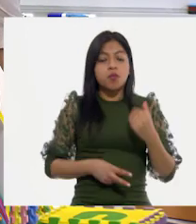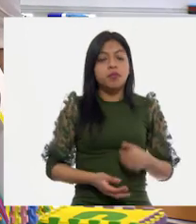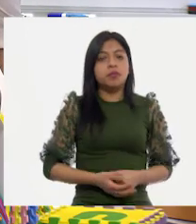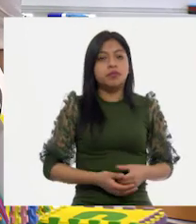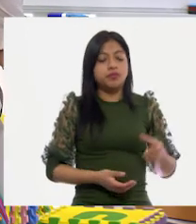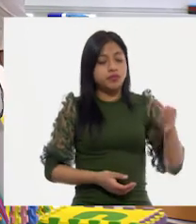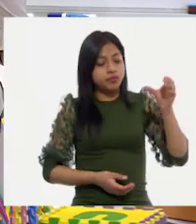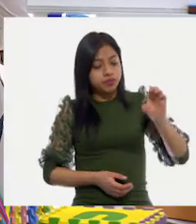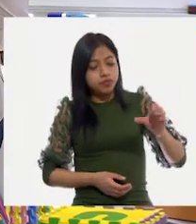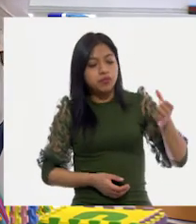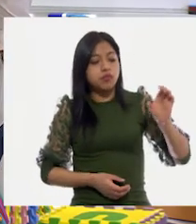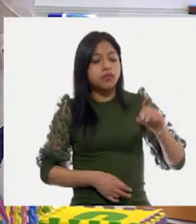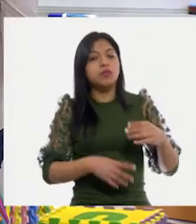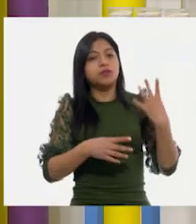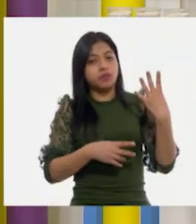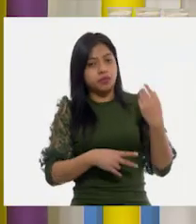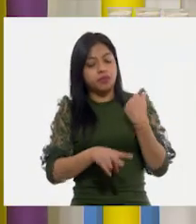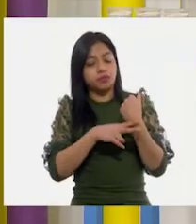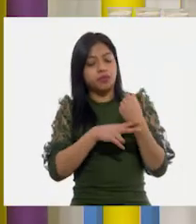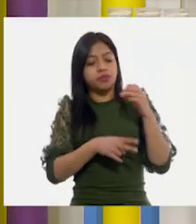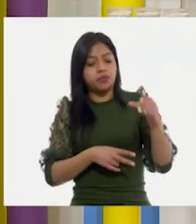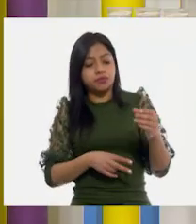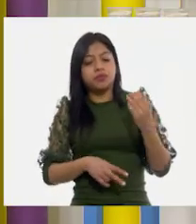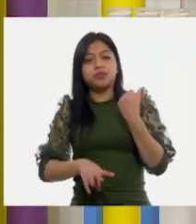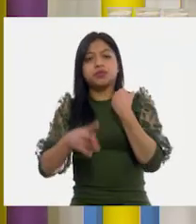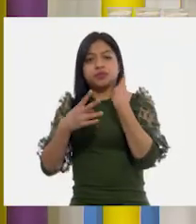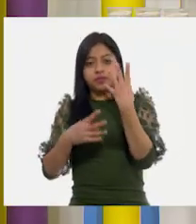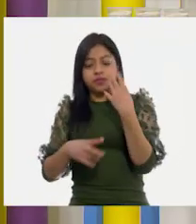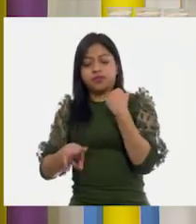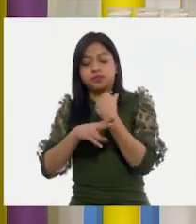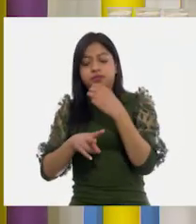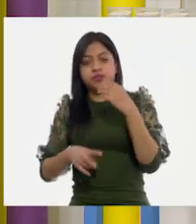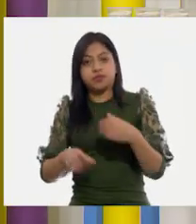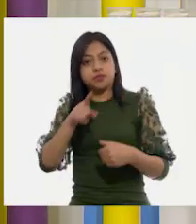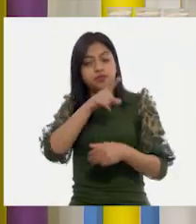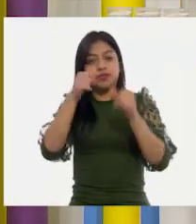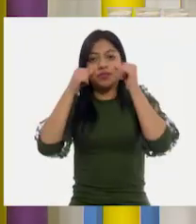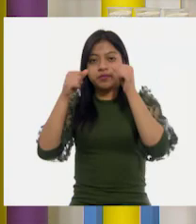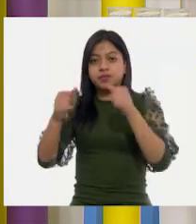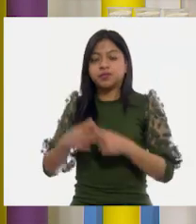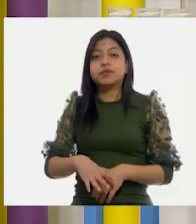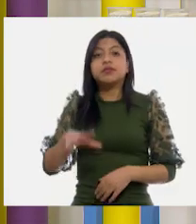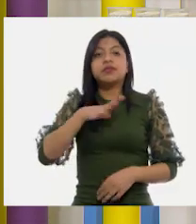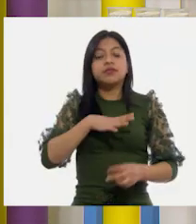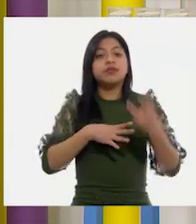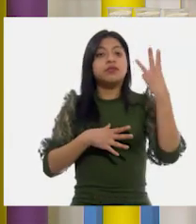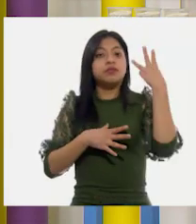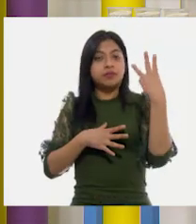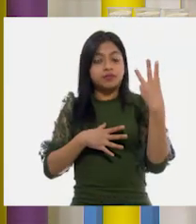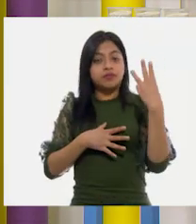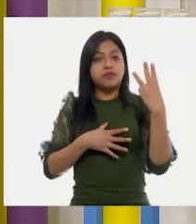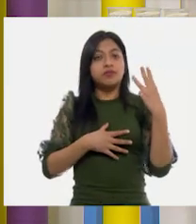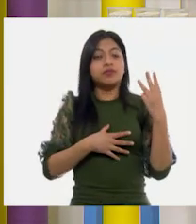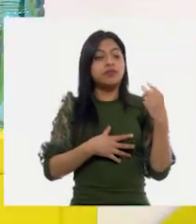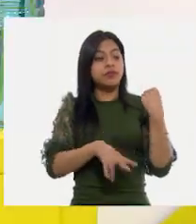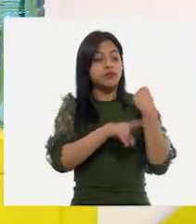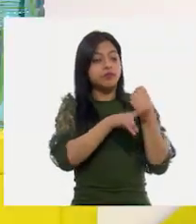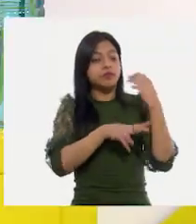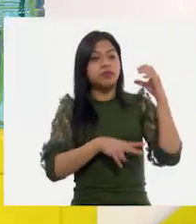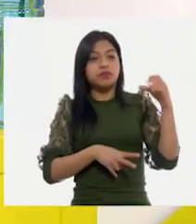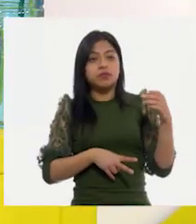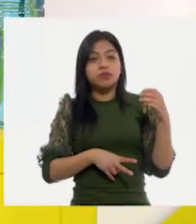estas botellas. Entonces, observa bien. Si te das cuenta, tenemos tres vasos y tres botellas. ¿Con cuál,